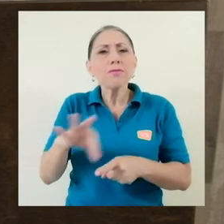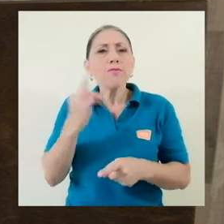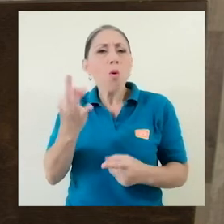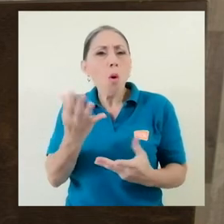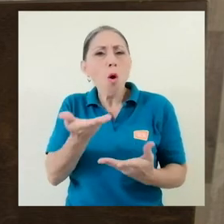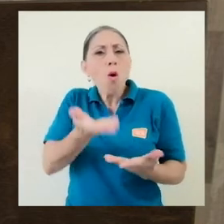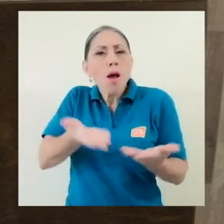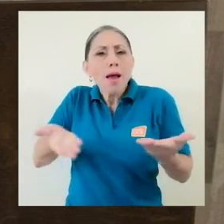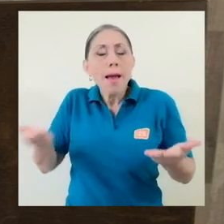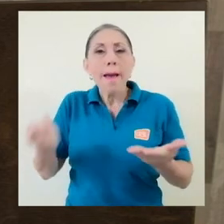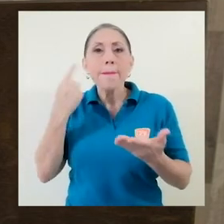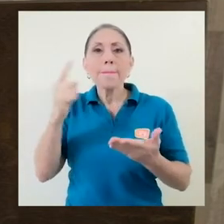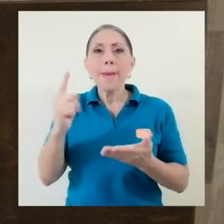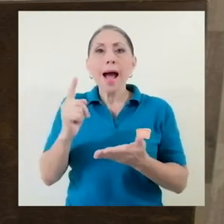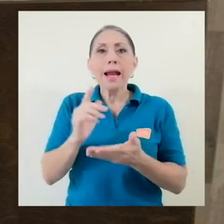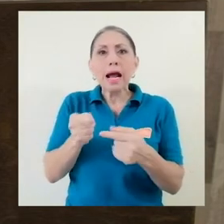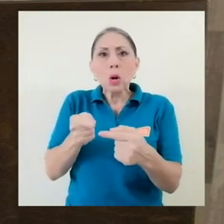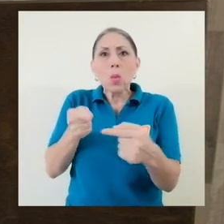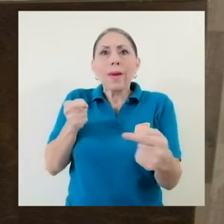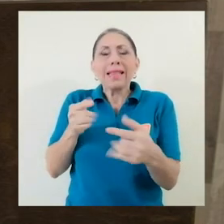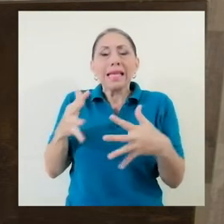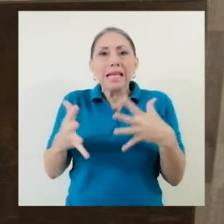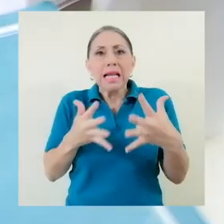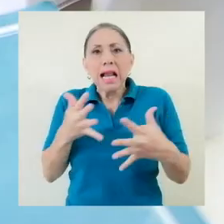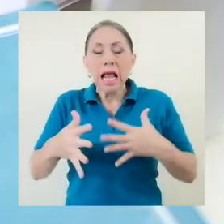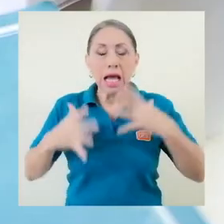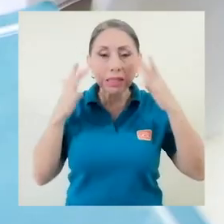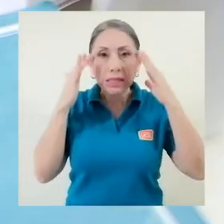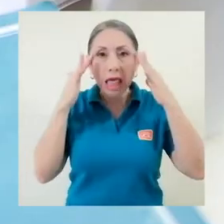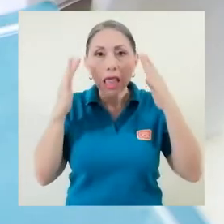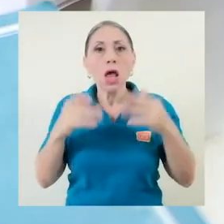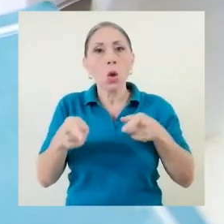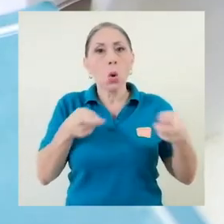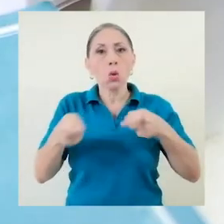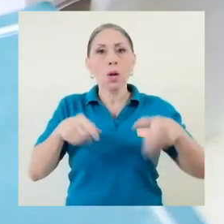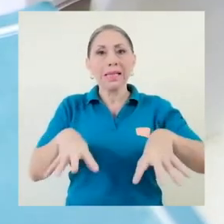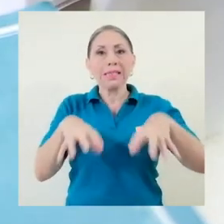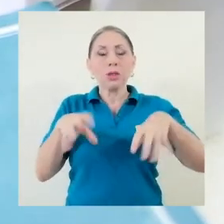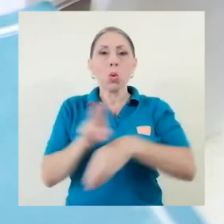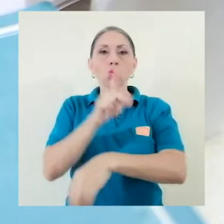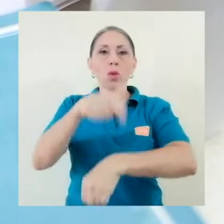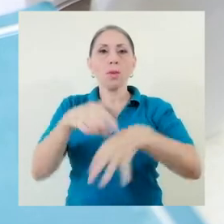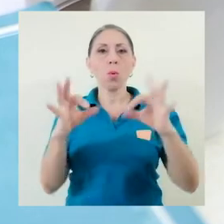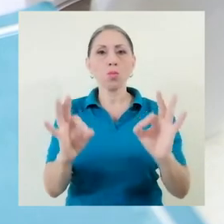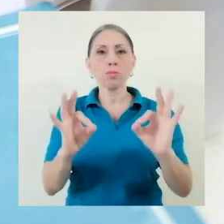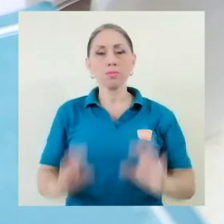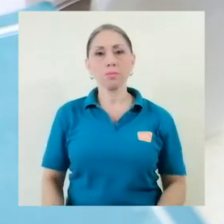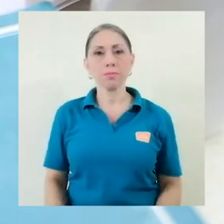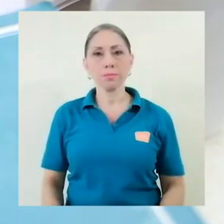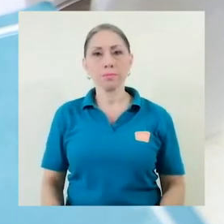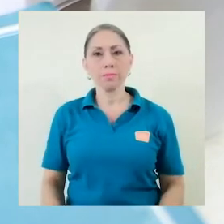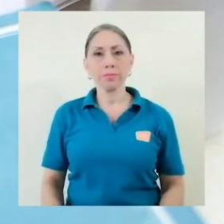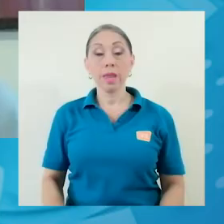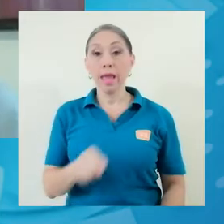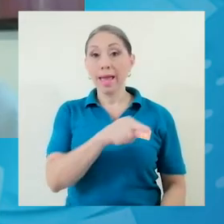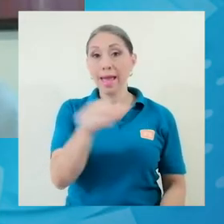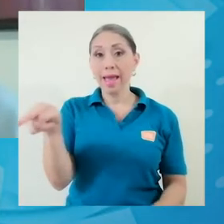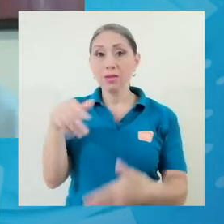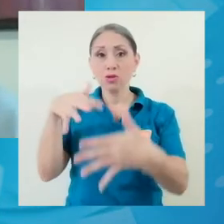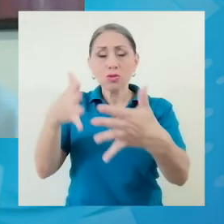para combatir la ansiedad, para controlar el estrés y para que hagan un buen uso de su tiempo. Son